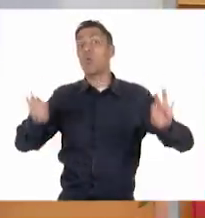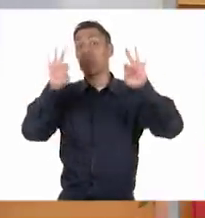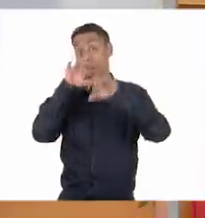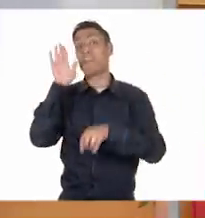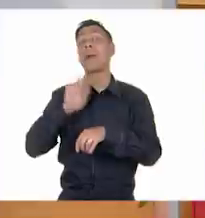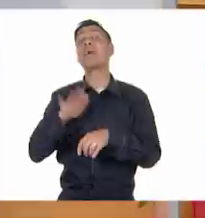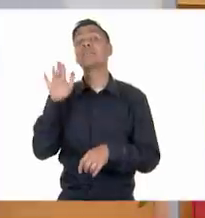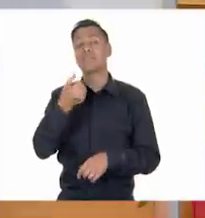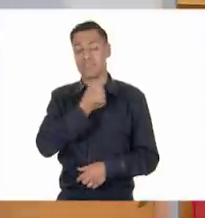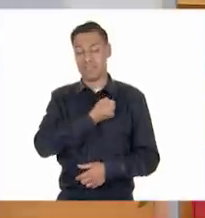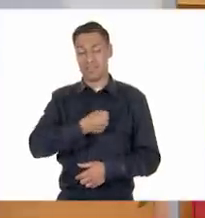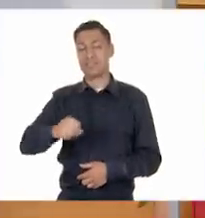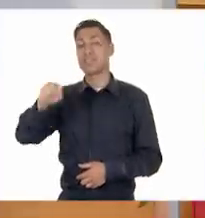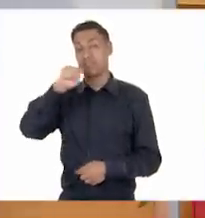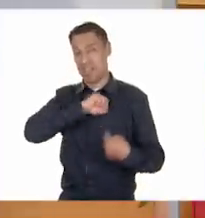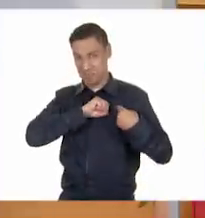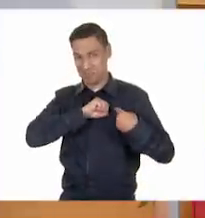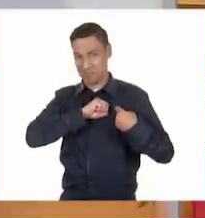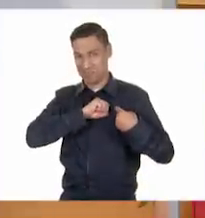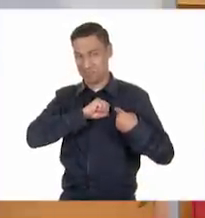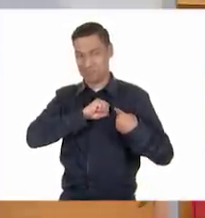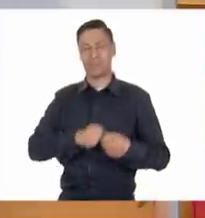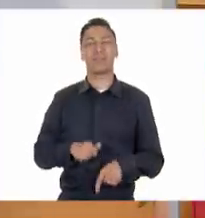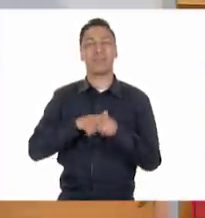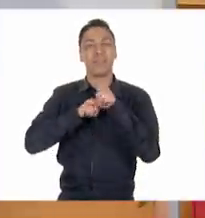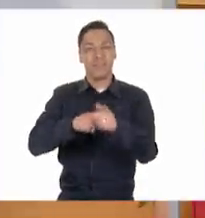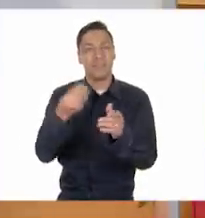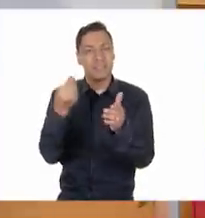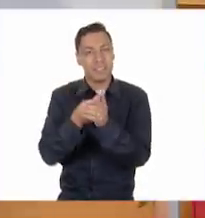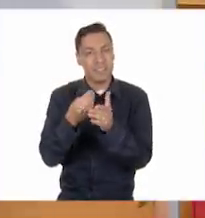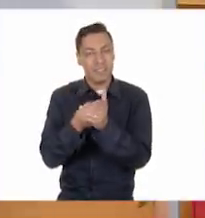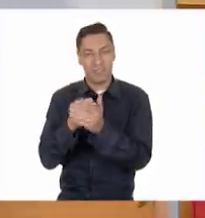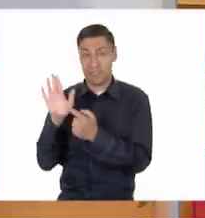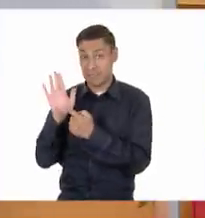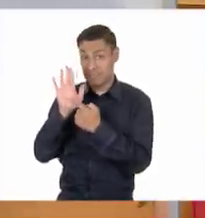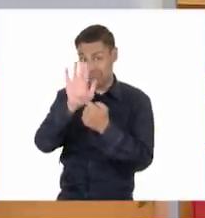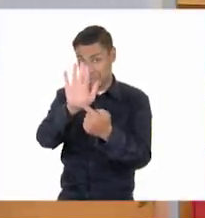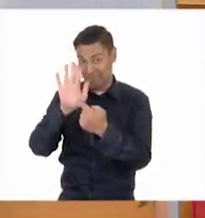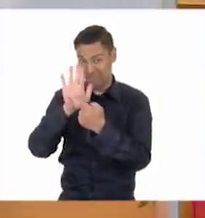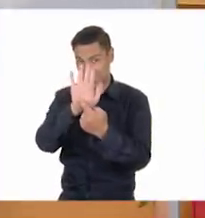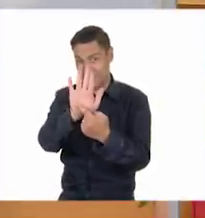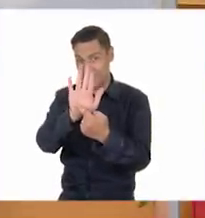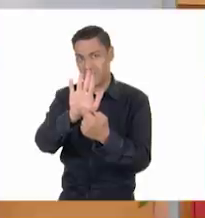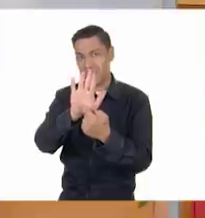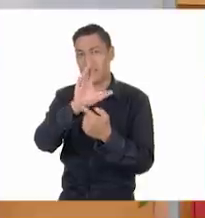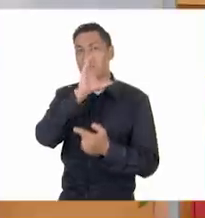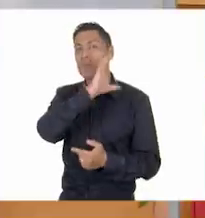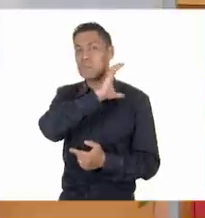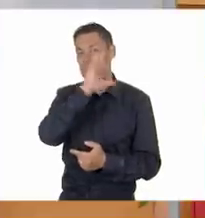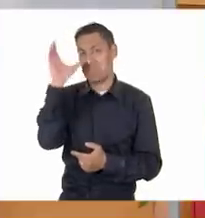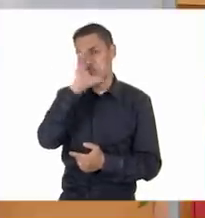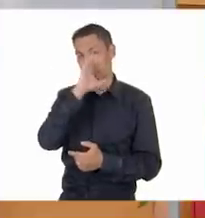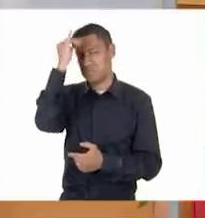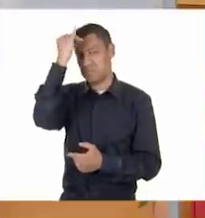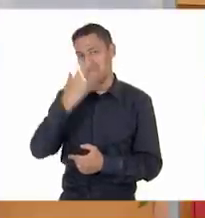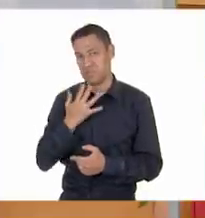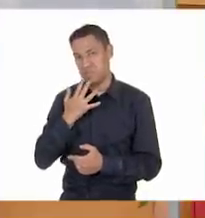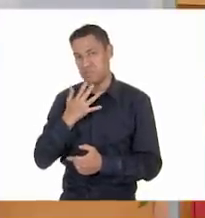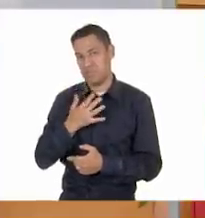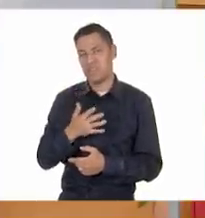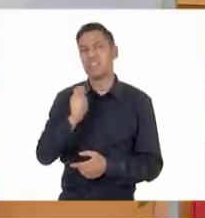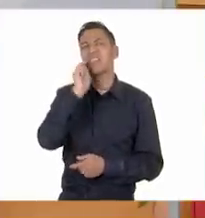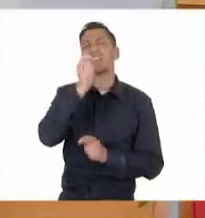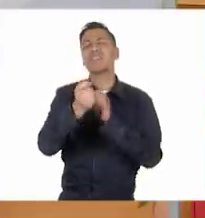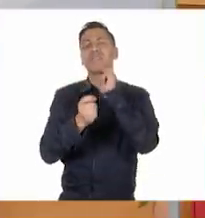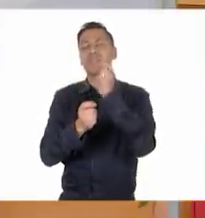bien. Vamos a continuar con nuestra clase mostrando unas imágenes. Y ustedes en casa nos van a ayudar para saber más o